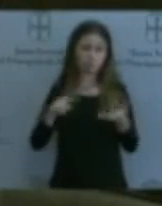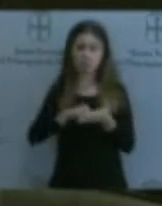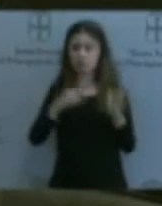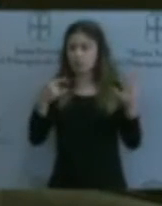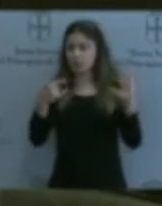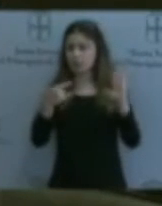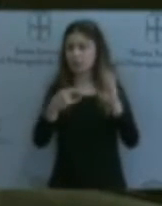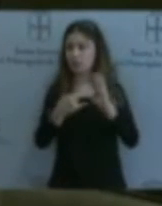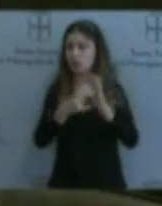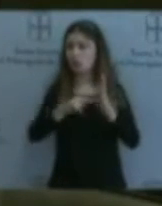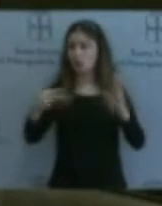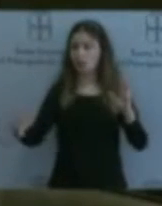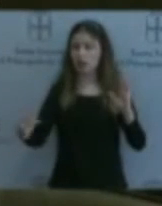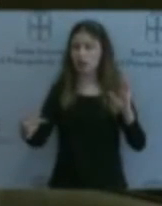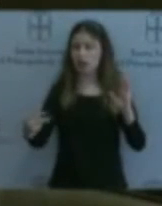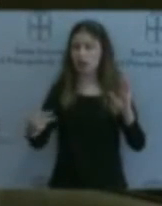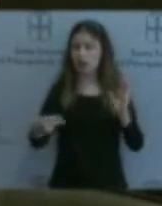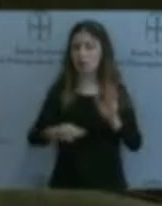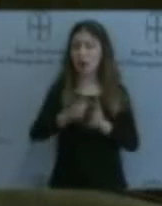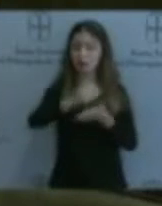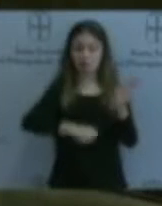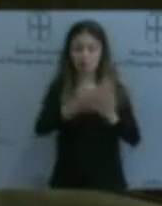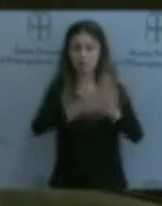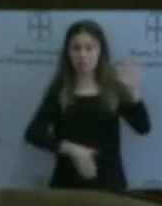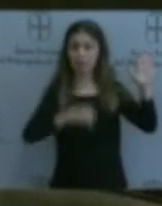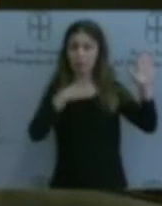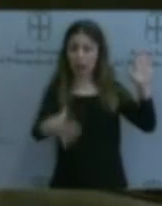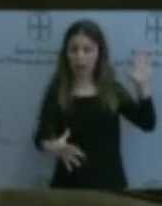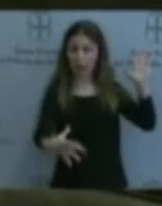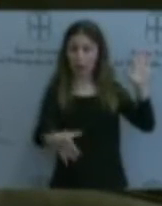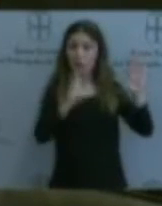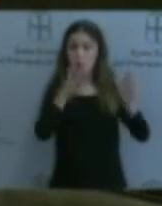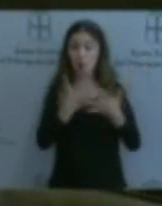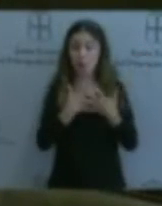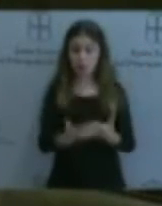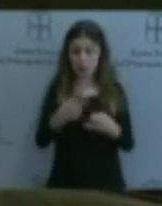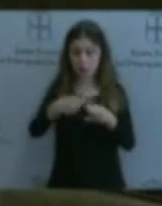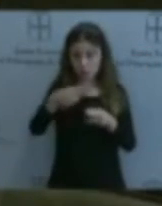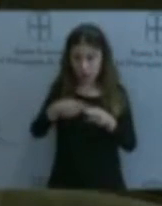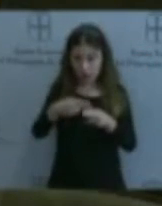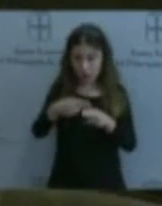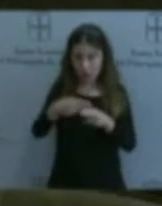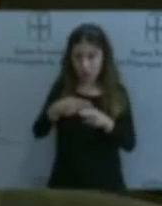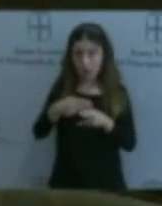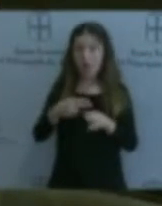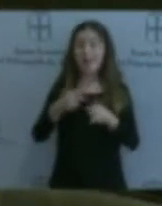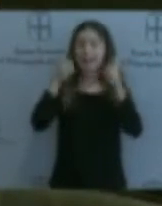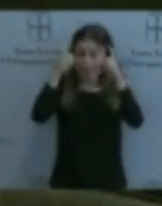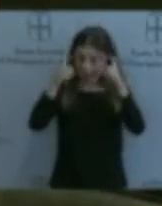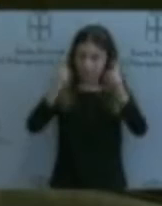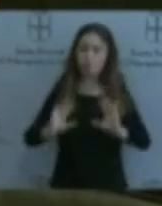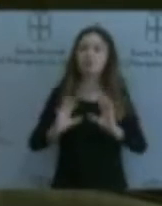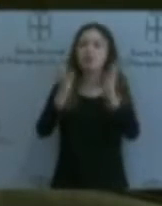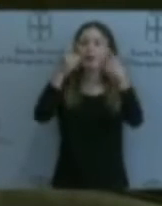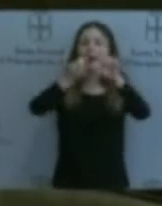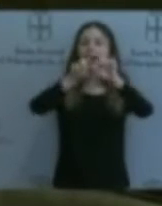porque aquí solo con voluntad política, única y exclusivamente con voluntad política, vamos a poder salvar una empresa estratégica para Asturias. Y le digo con